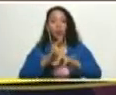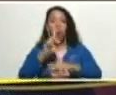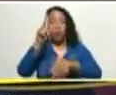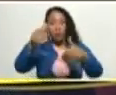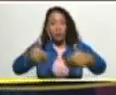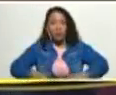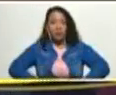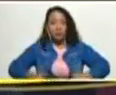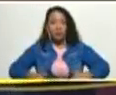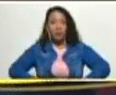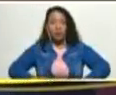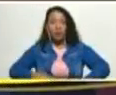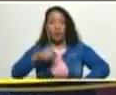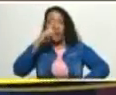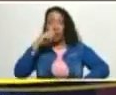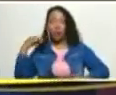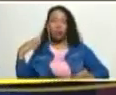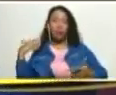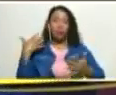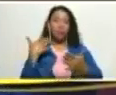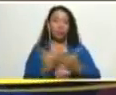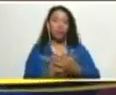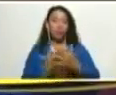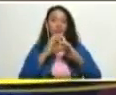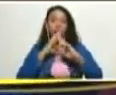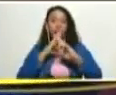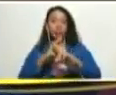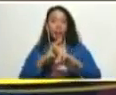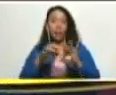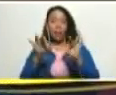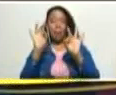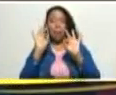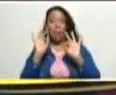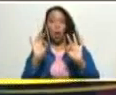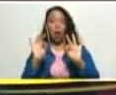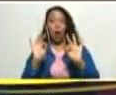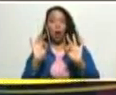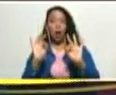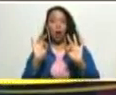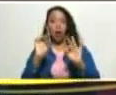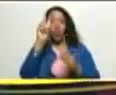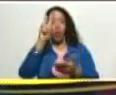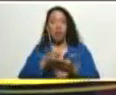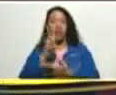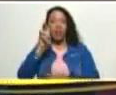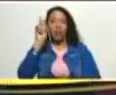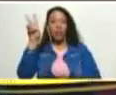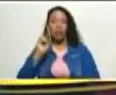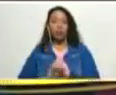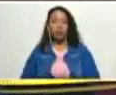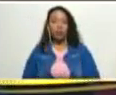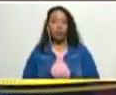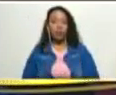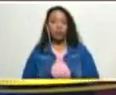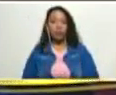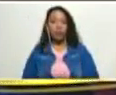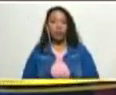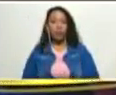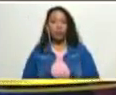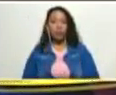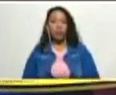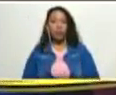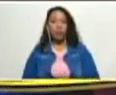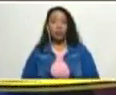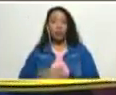esfuerzo de años con resultados específicos en el 2022 y con